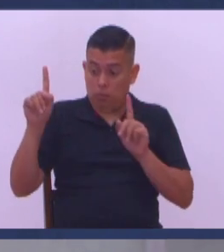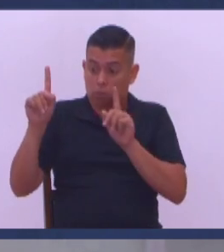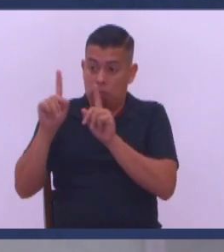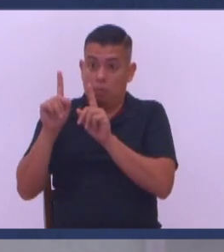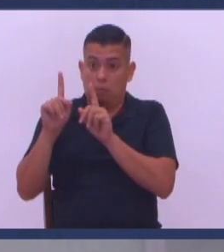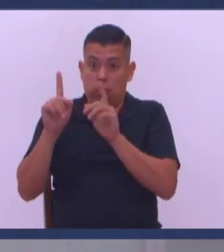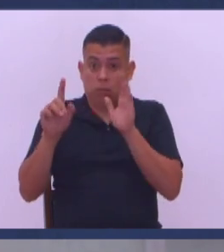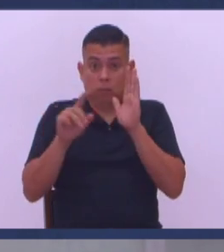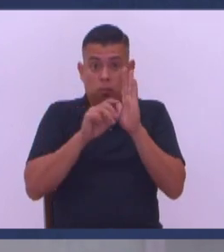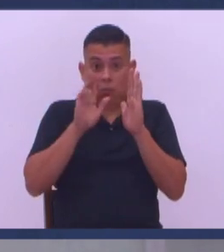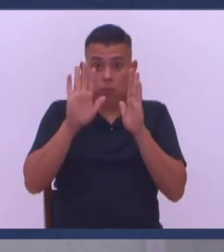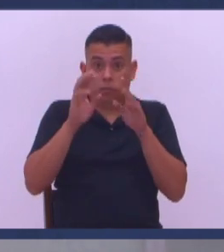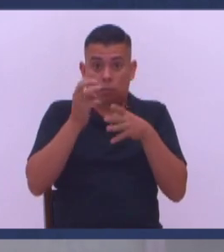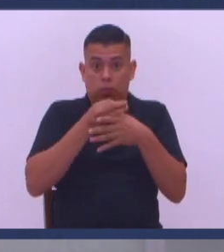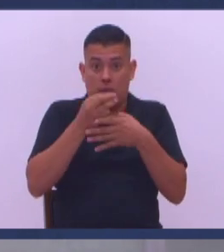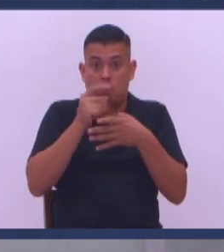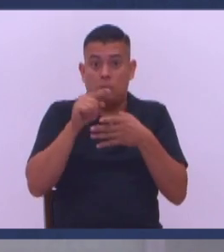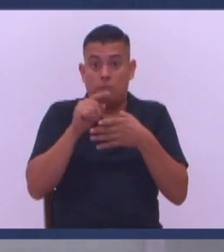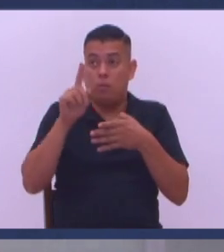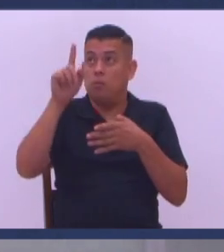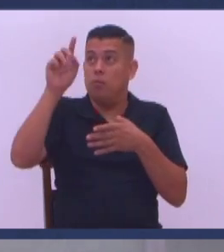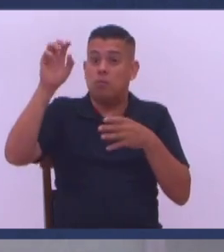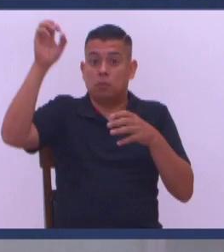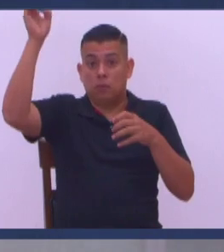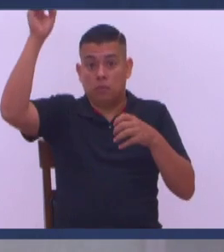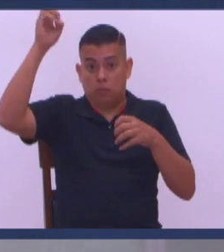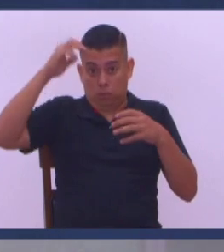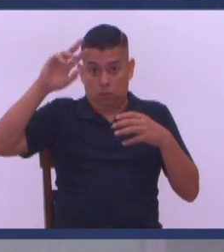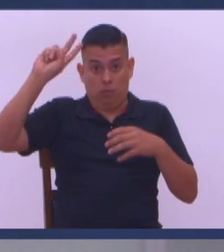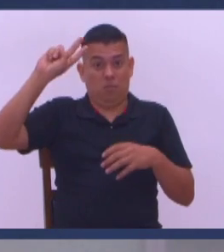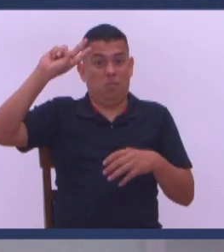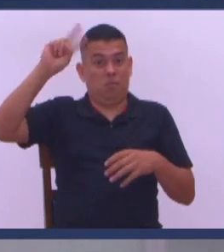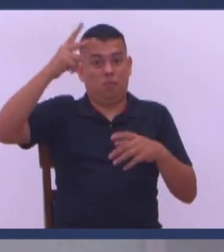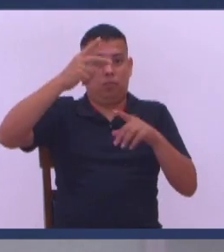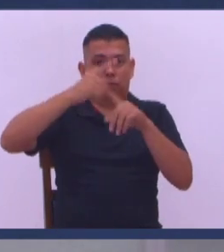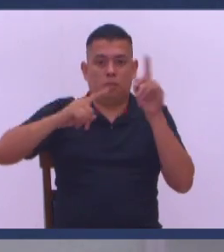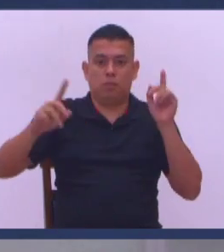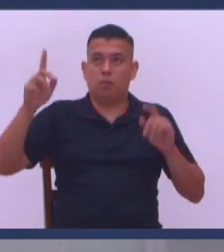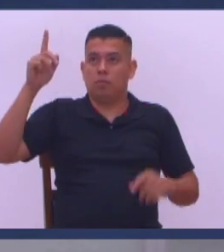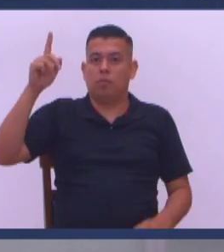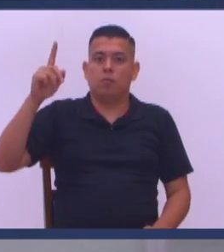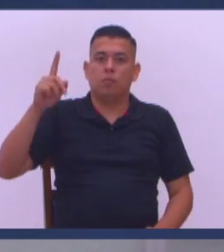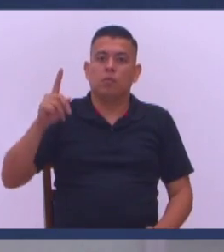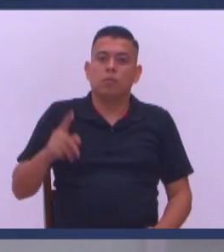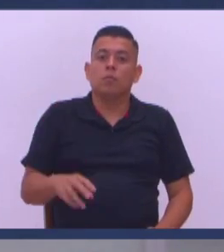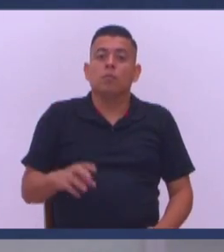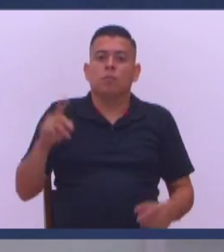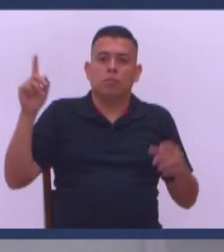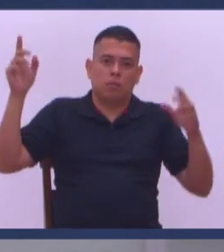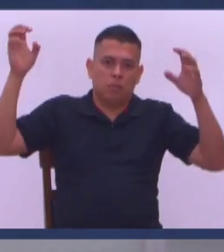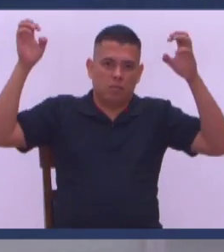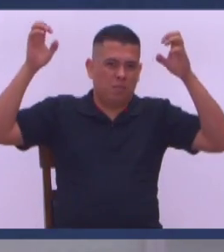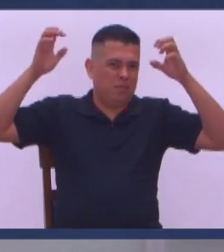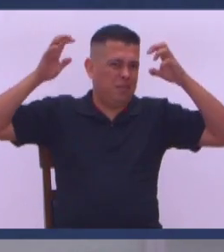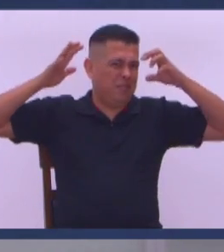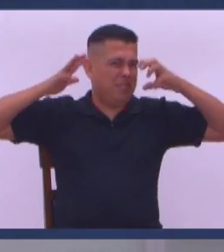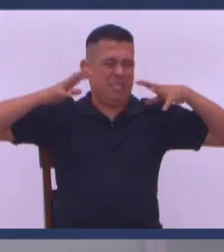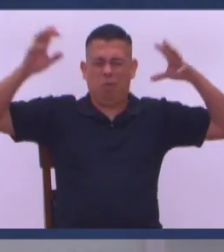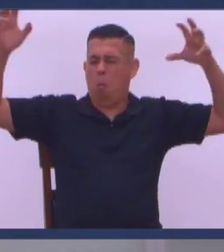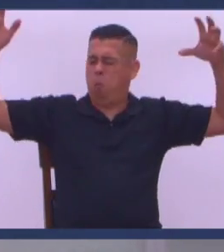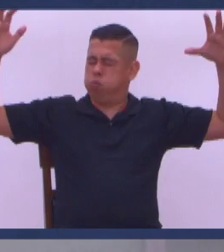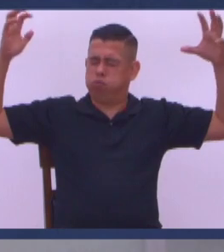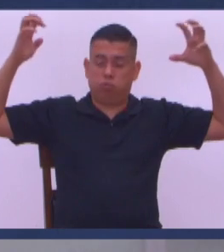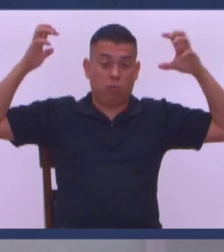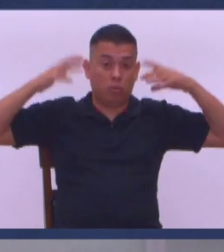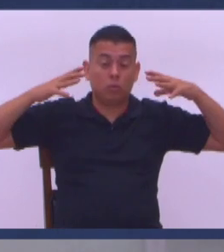Según el capítulo 5 De Mateo Somos bienaventurados Lo voy a poner De otra forma Somos bendecidos Con toda bendición